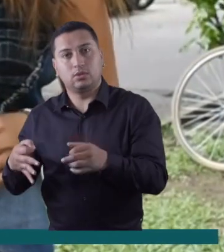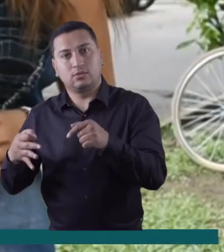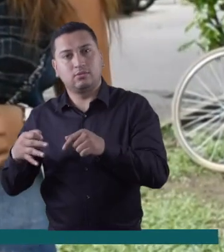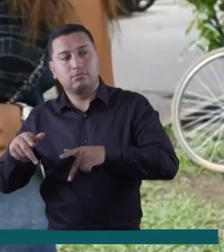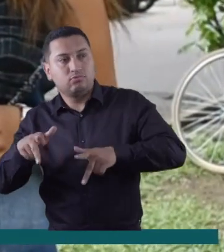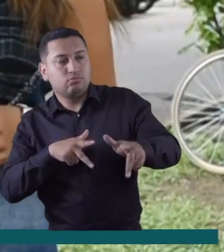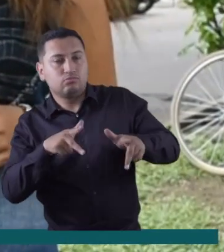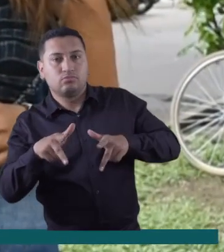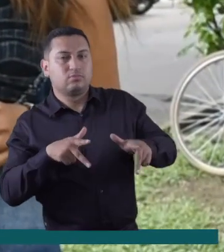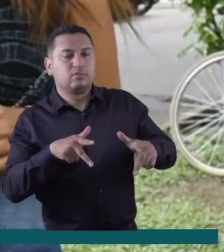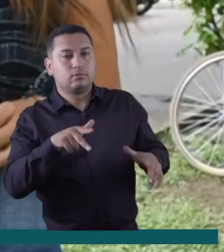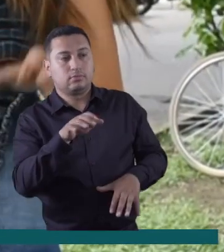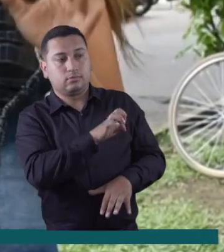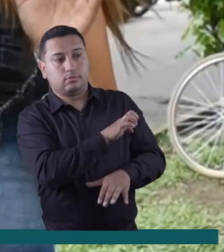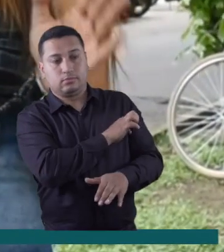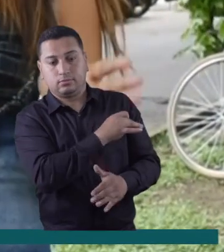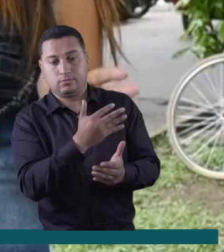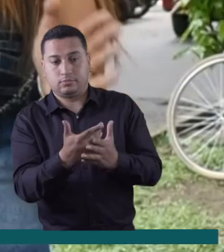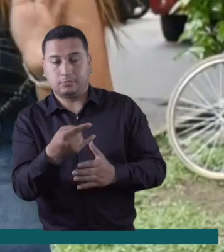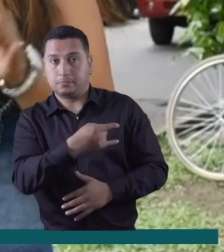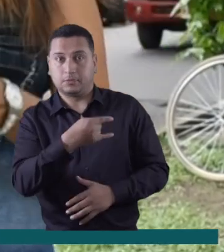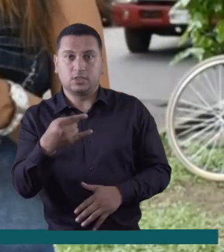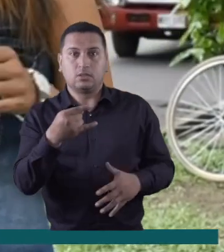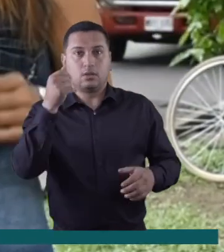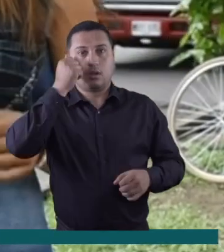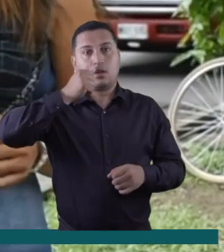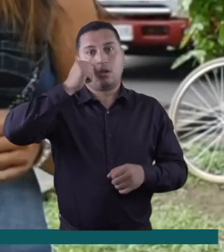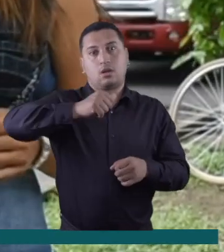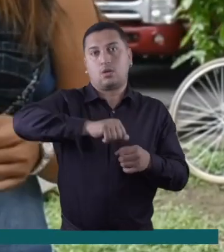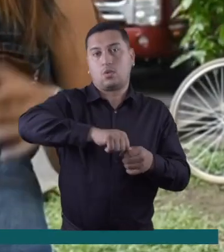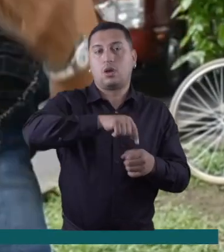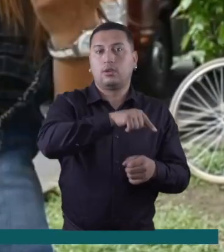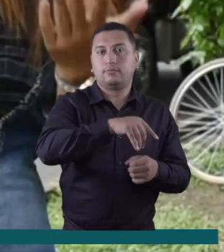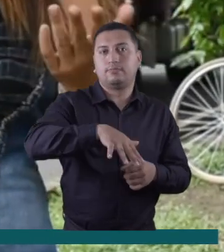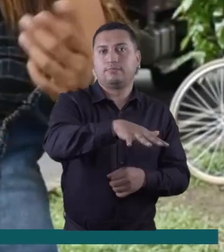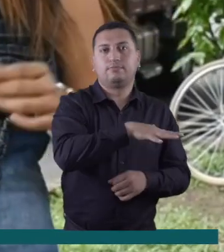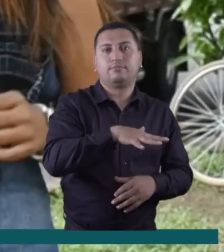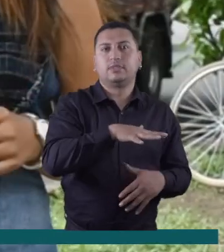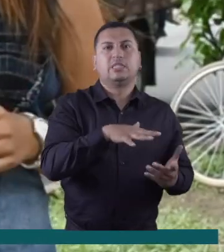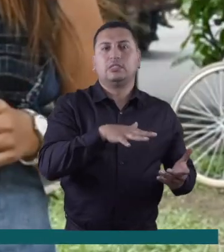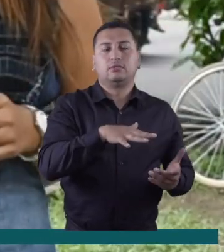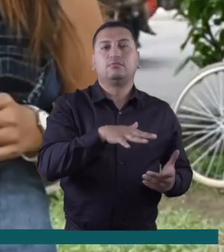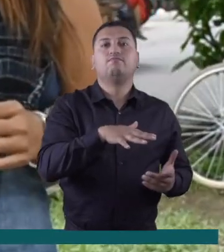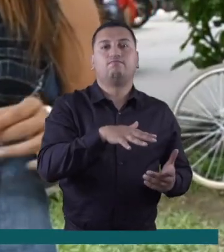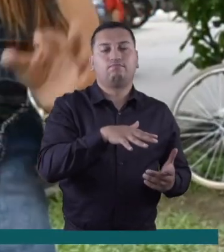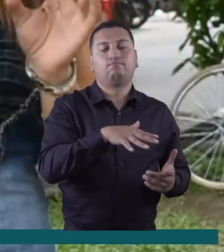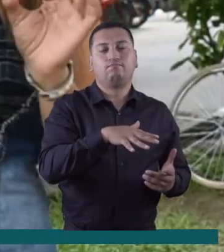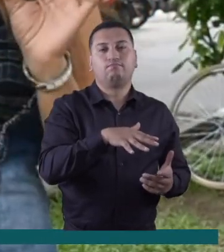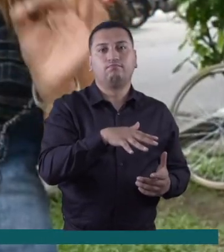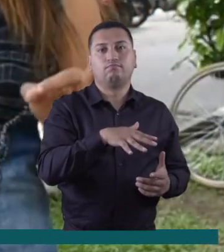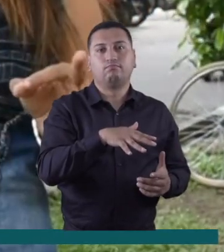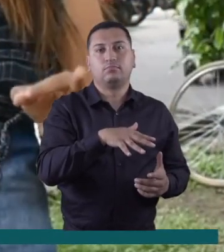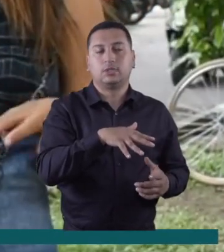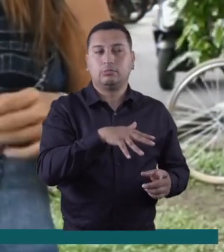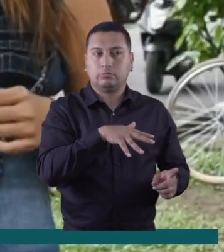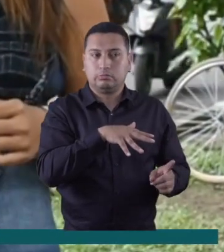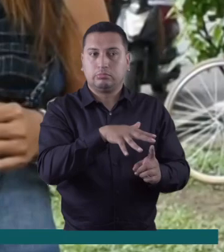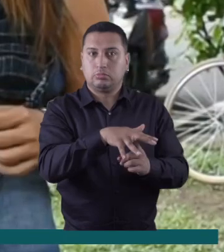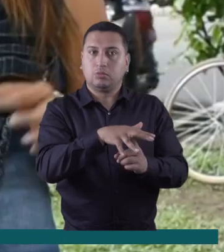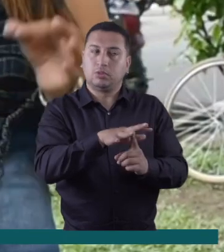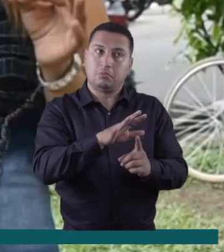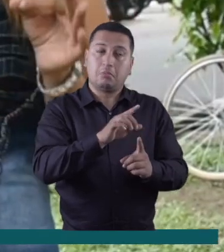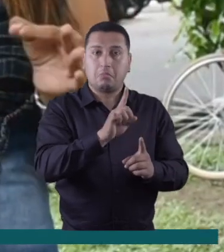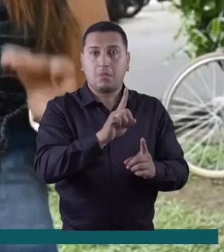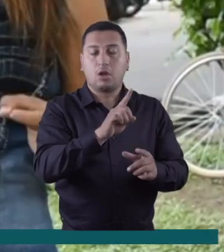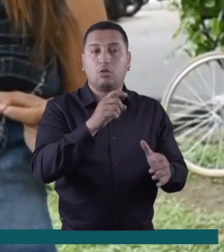la Agencia Nacional de Seguridad Vial, entre enero y marzo del presente año, Arauca fue uno de los departamentos donde disminuyó la